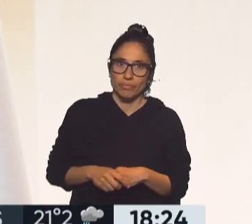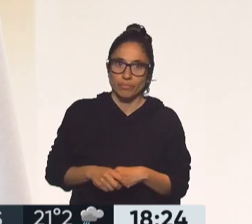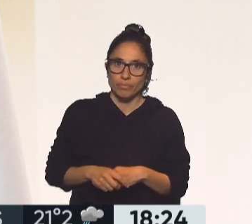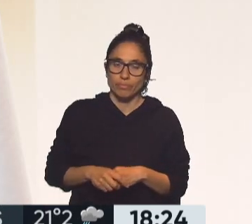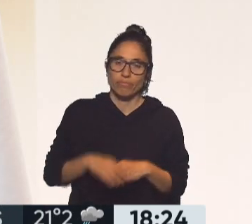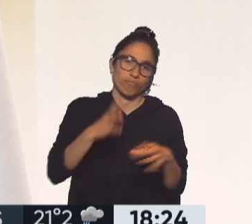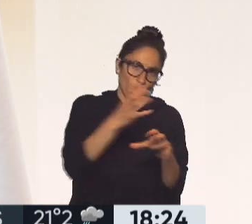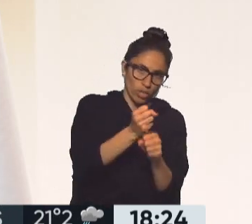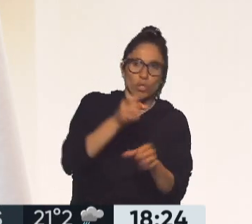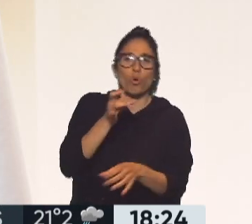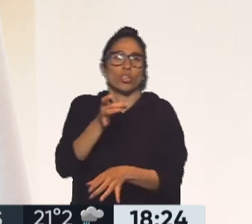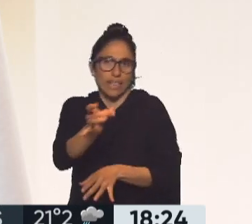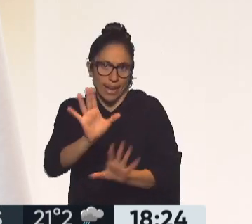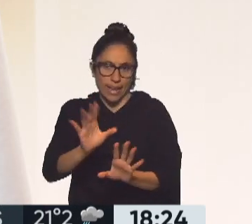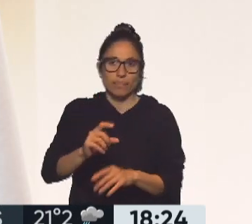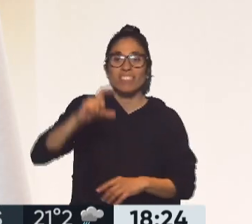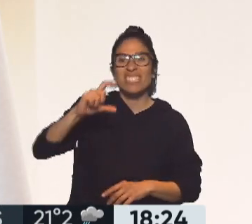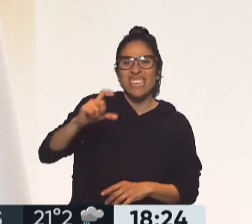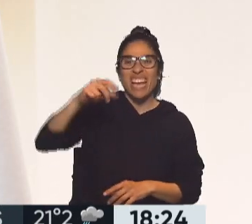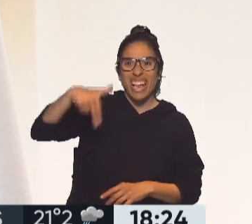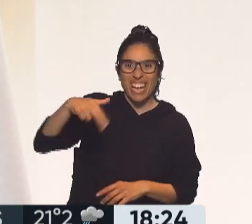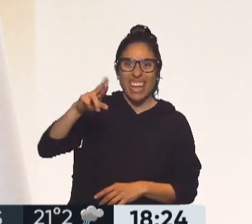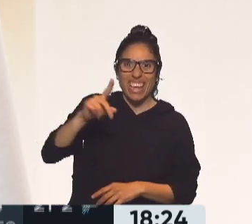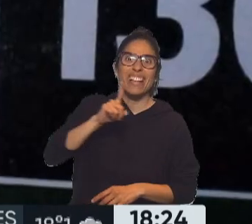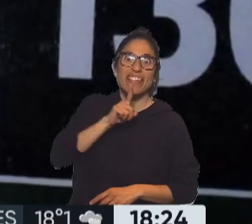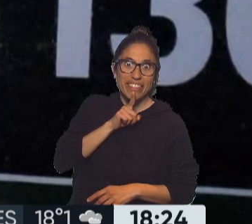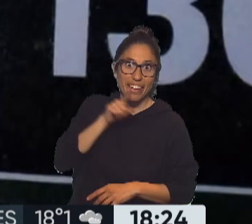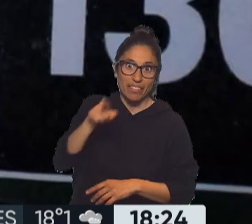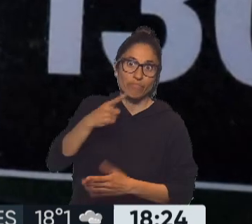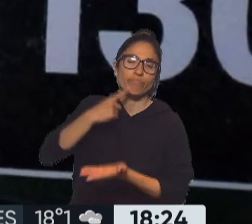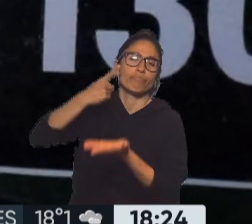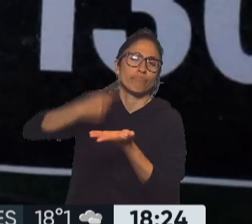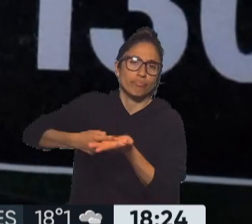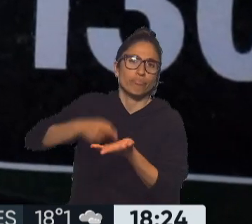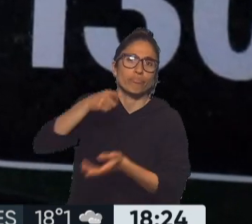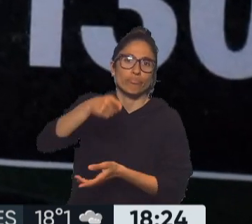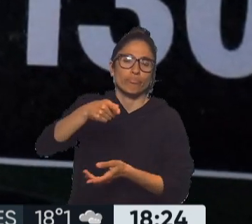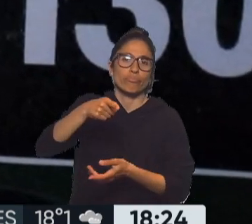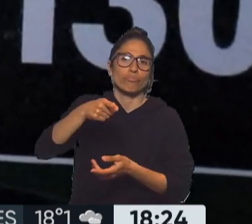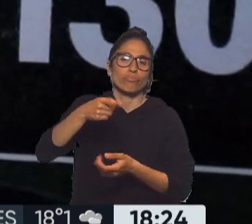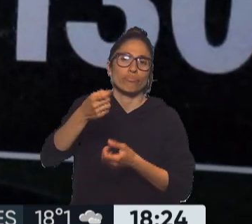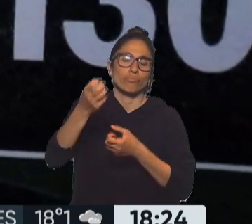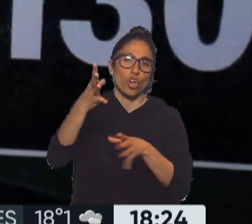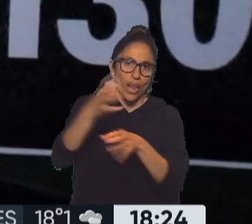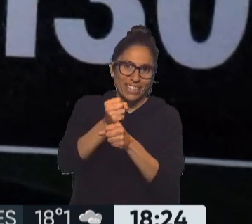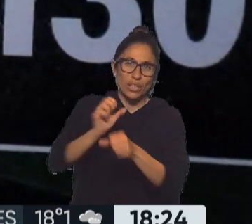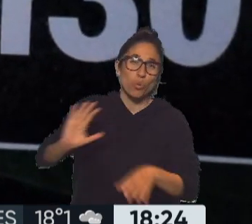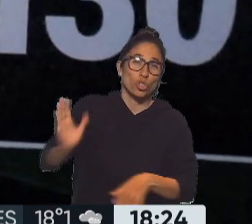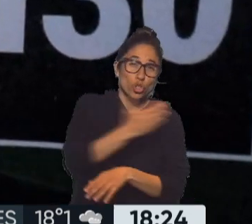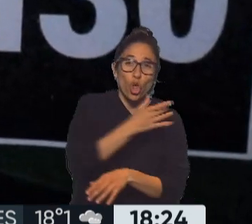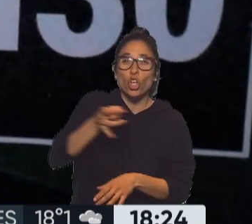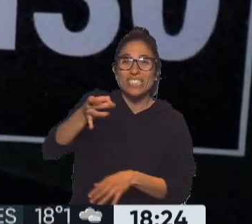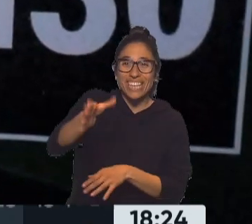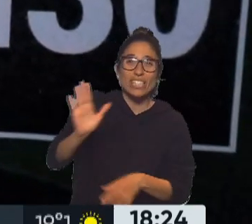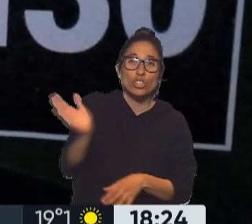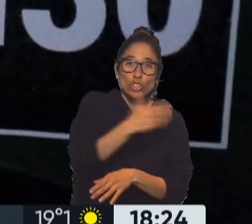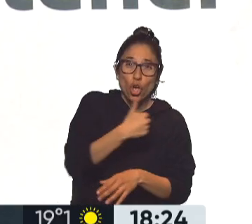desde ayer la CNRT dispuso la colocación obligatoria en todas las unidades automotoras y ferroviarias de la cartelería que